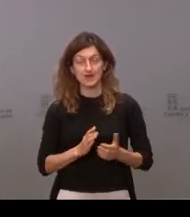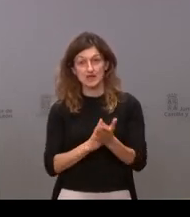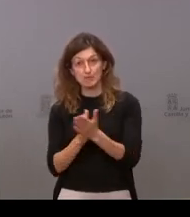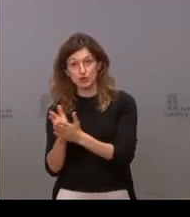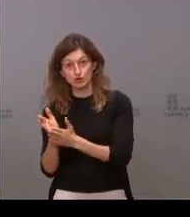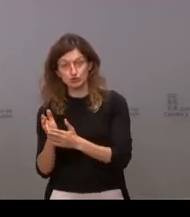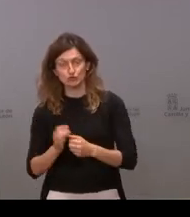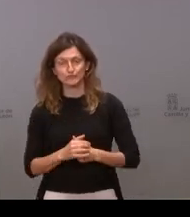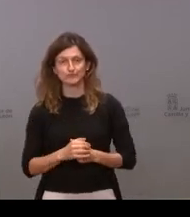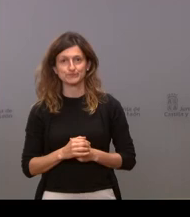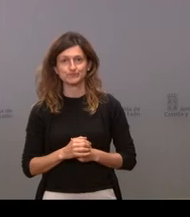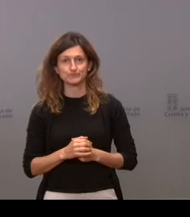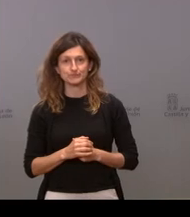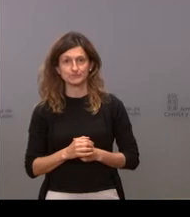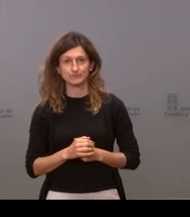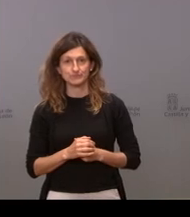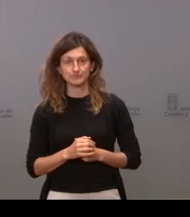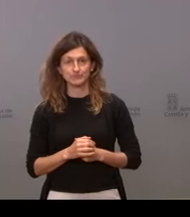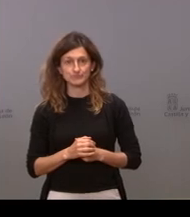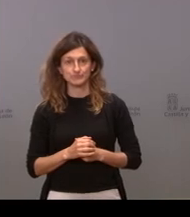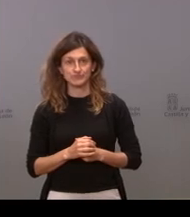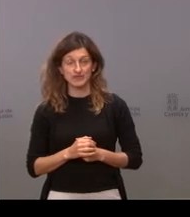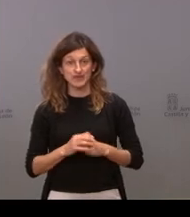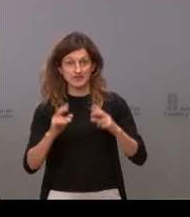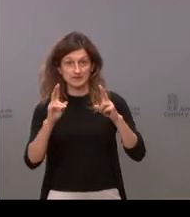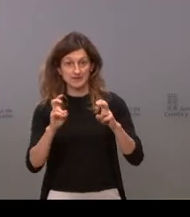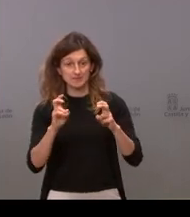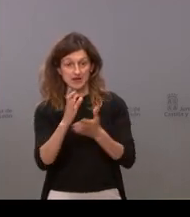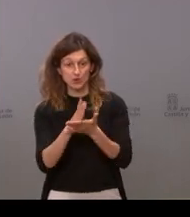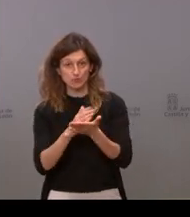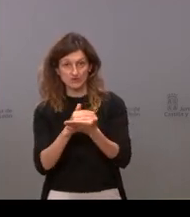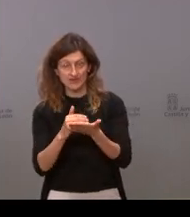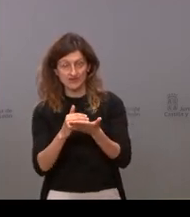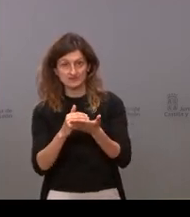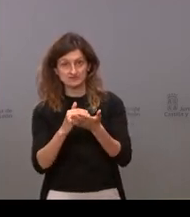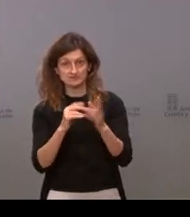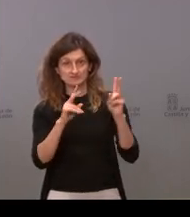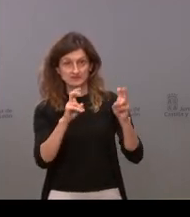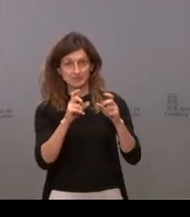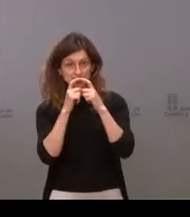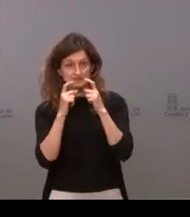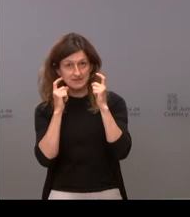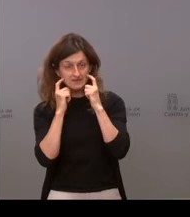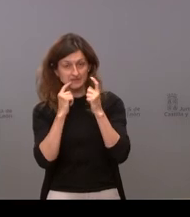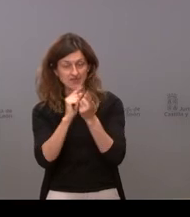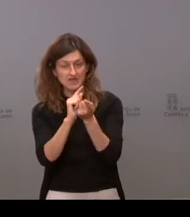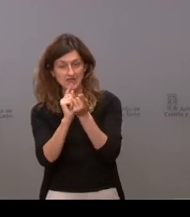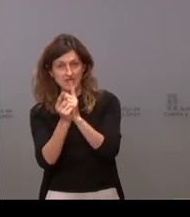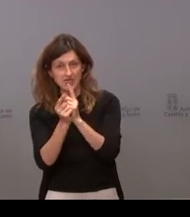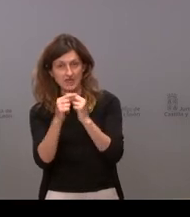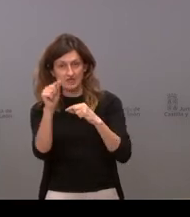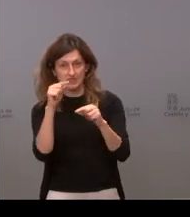por otro dado que no es posible esa modulación por parte de las comunidades autónomas se van a dar instrucciones